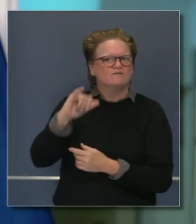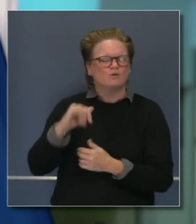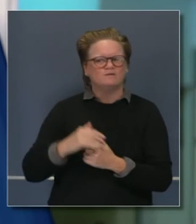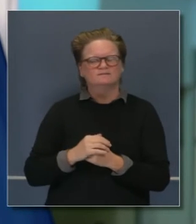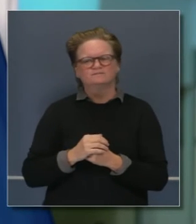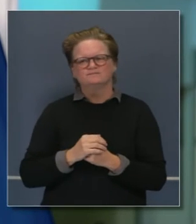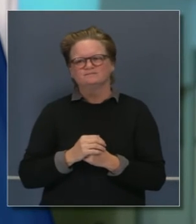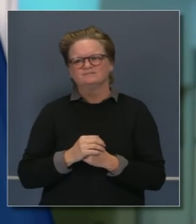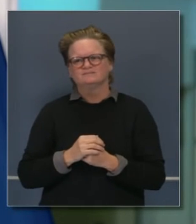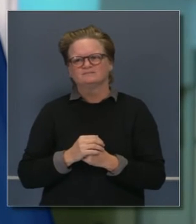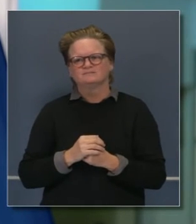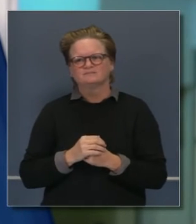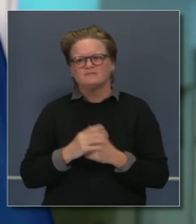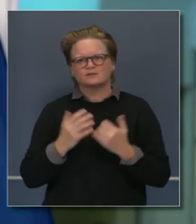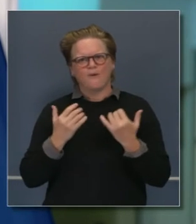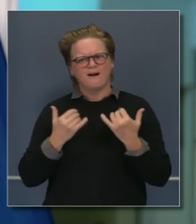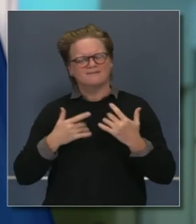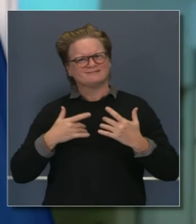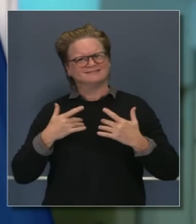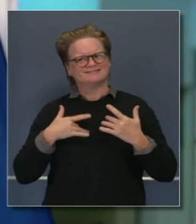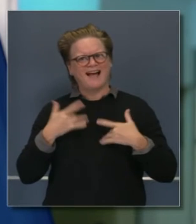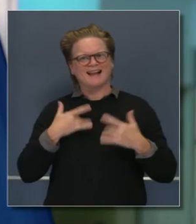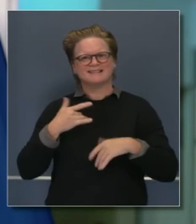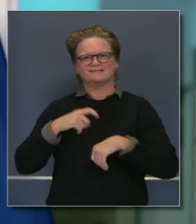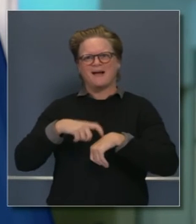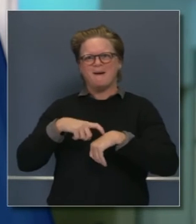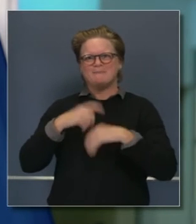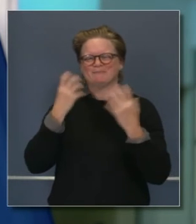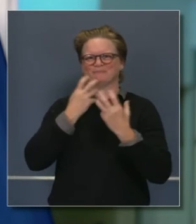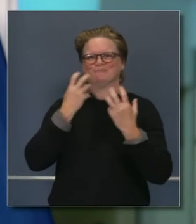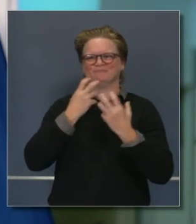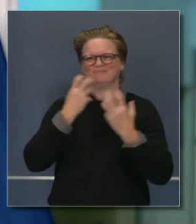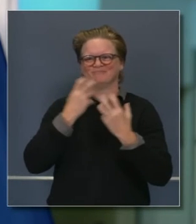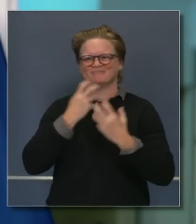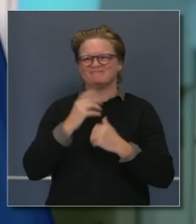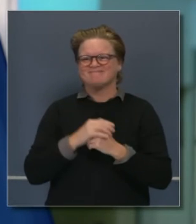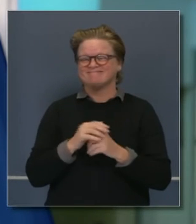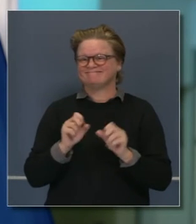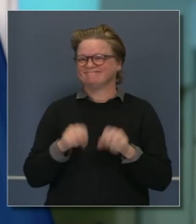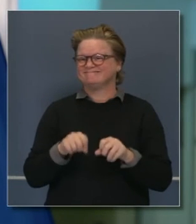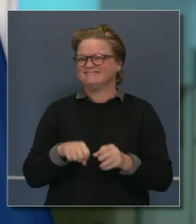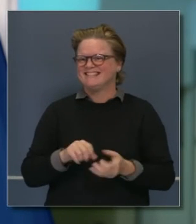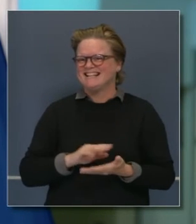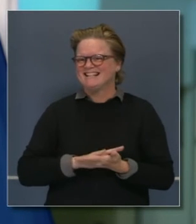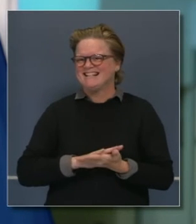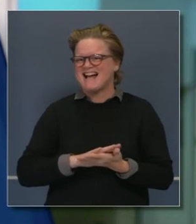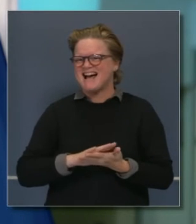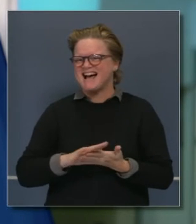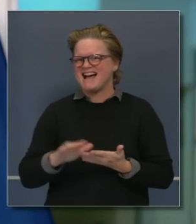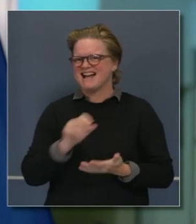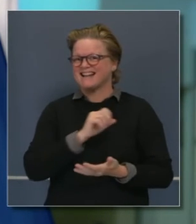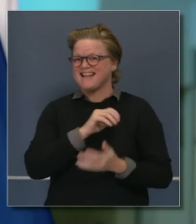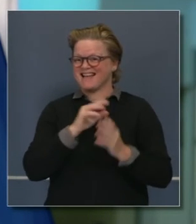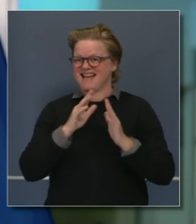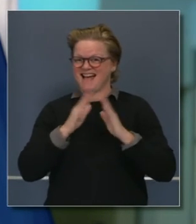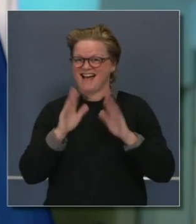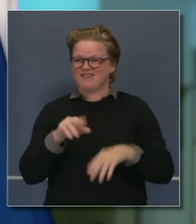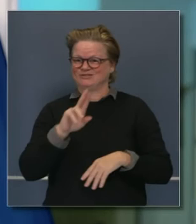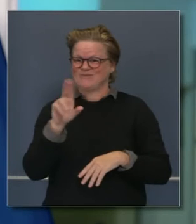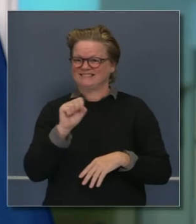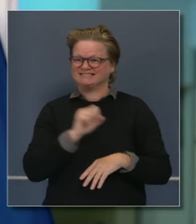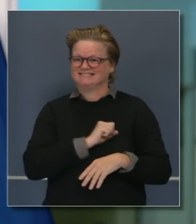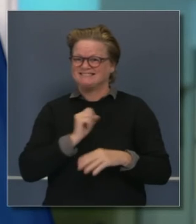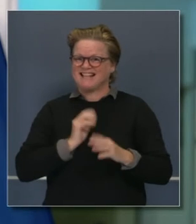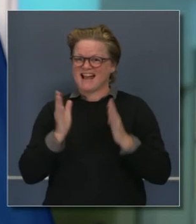que es un tiempo muy emocionante y les puedo asegurar de que es muy bueno tener a una senadora de su propio